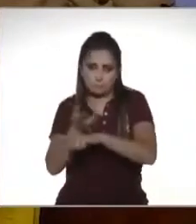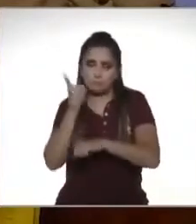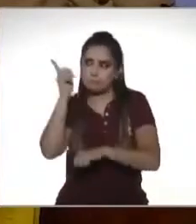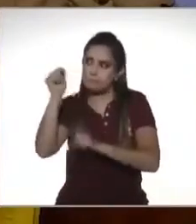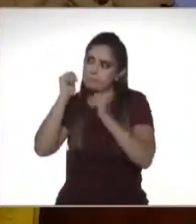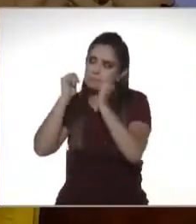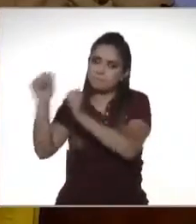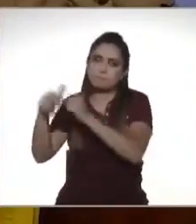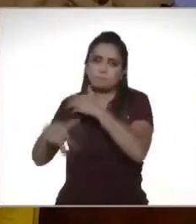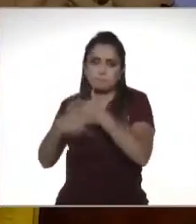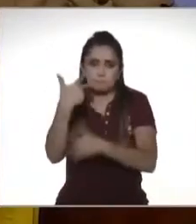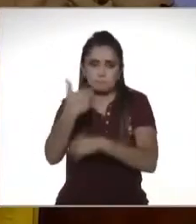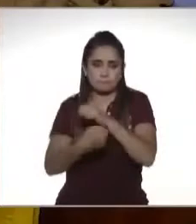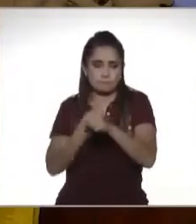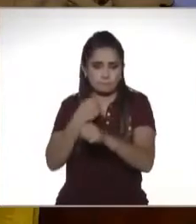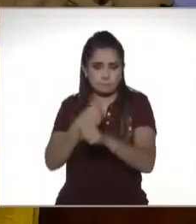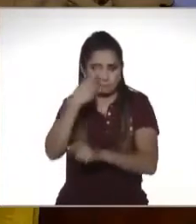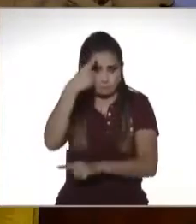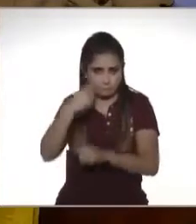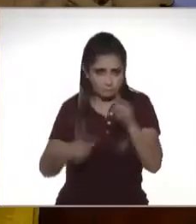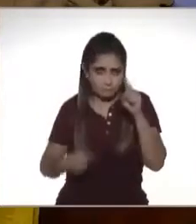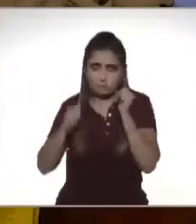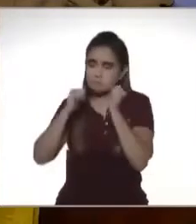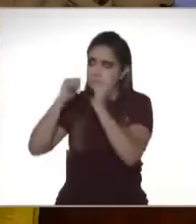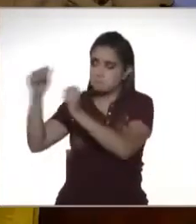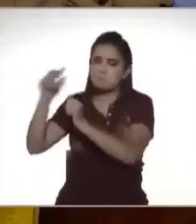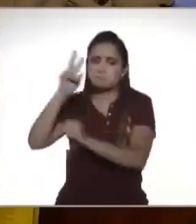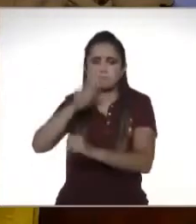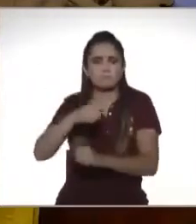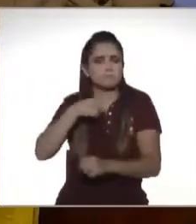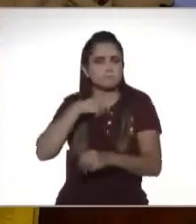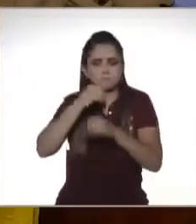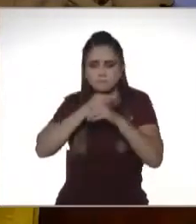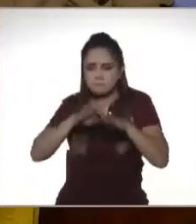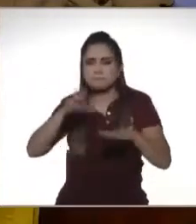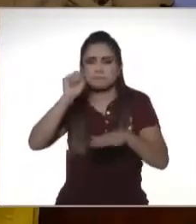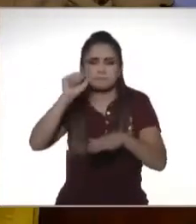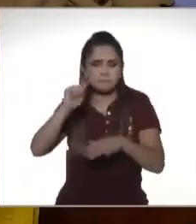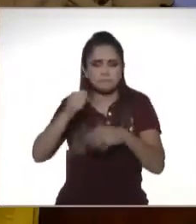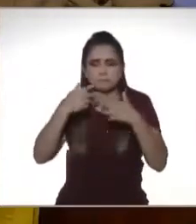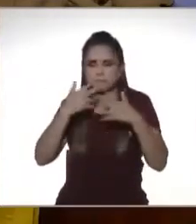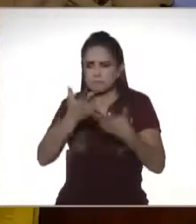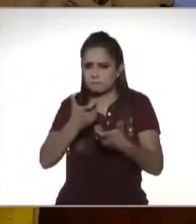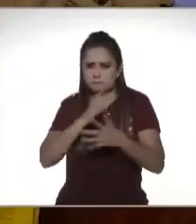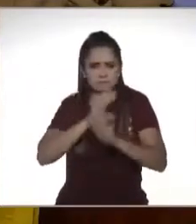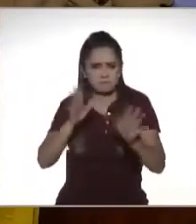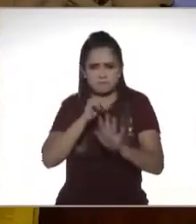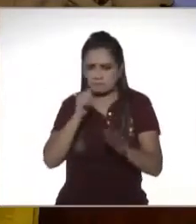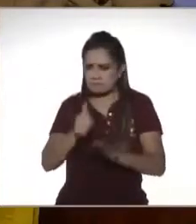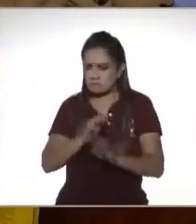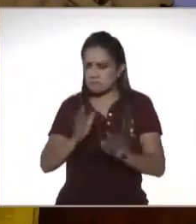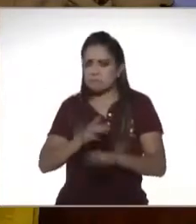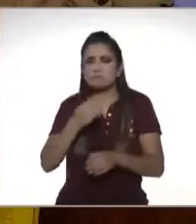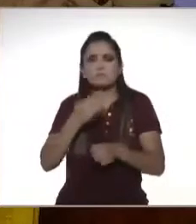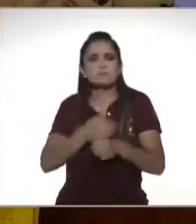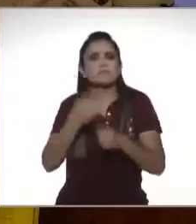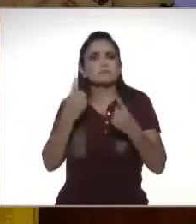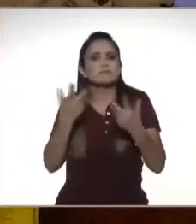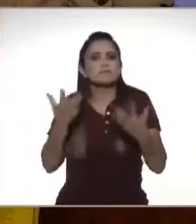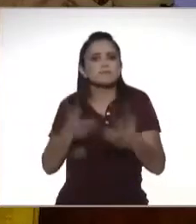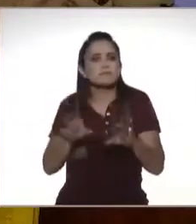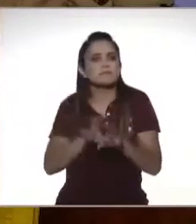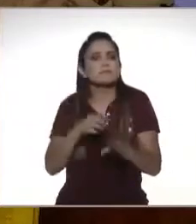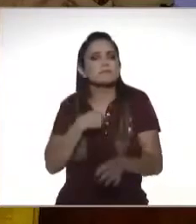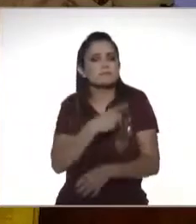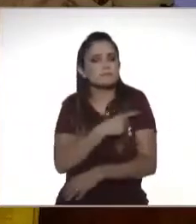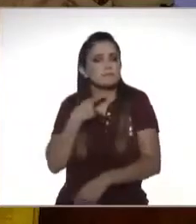estuve 13 años y medio en los cuales no hice ninguna declaración actualmente ¿qué es lo que procede y cómo debo